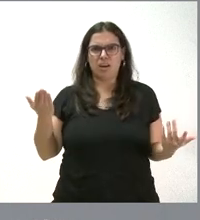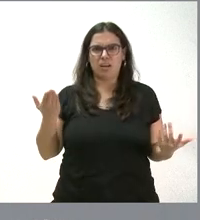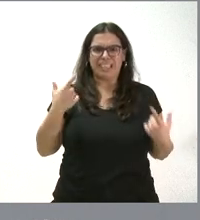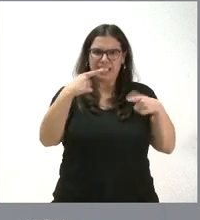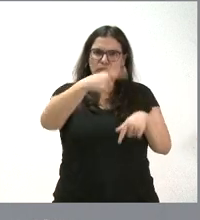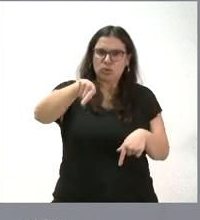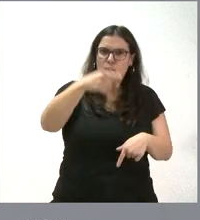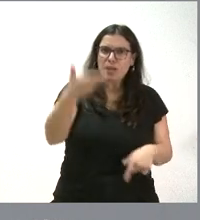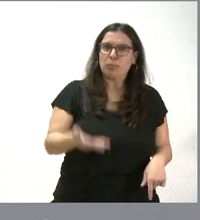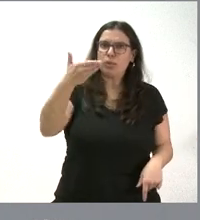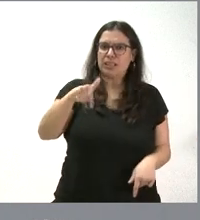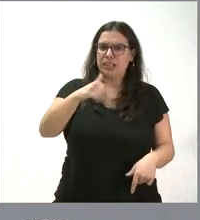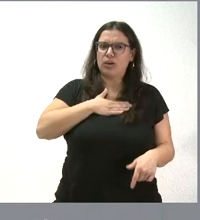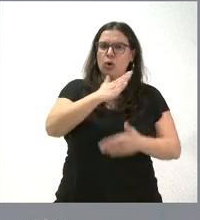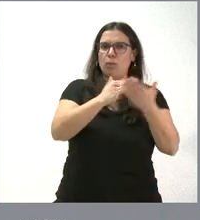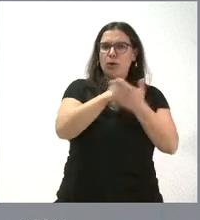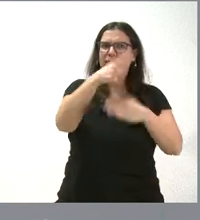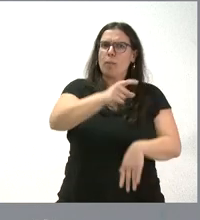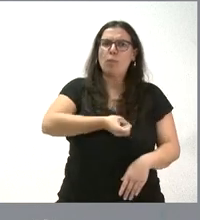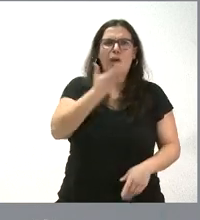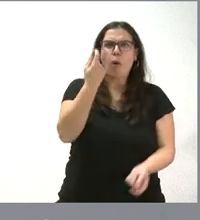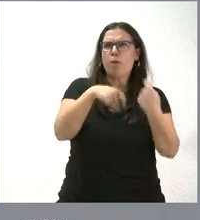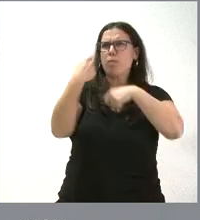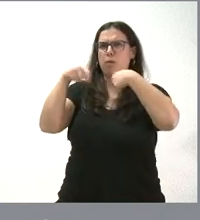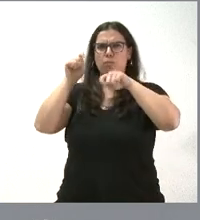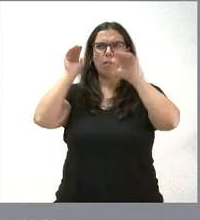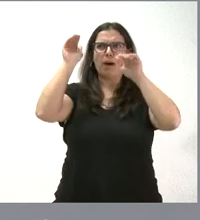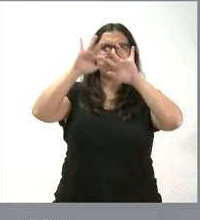importante de nuestra comunidad autónoma que tiene una vocación exportadora muy relevante.